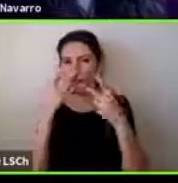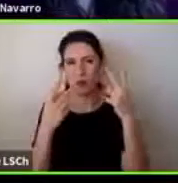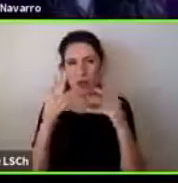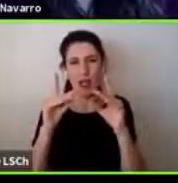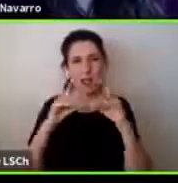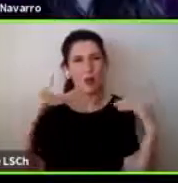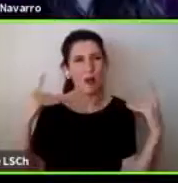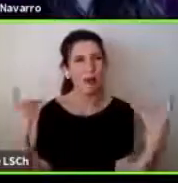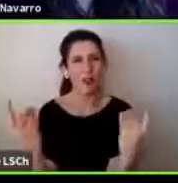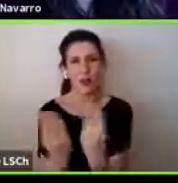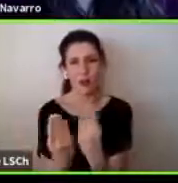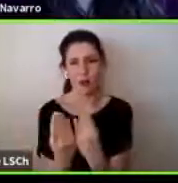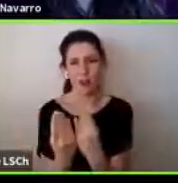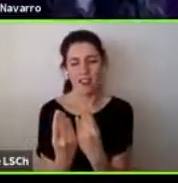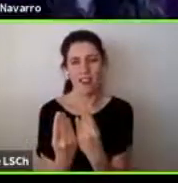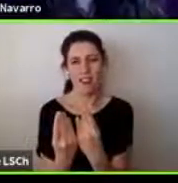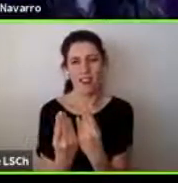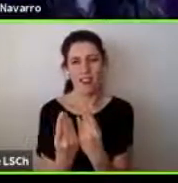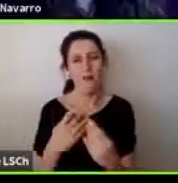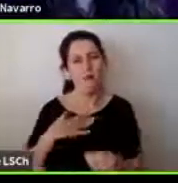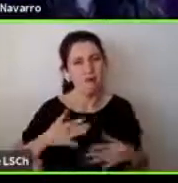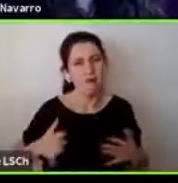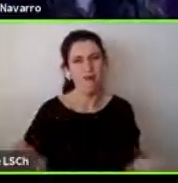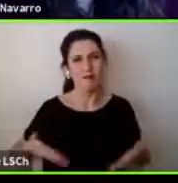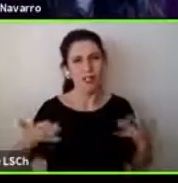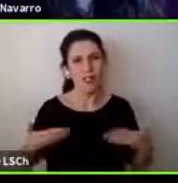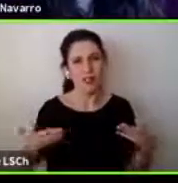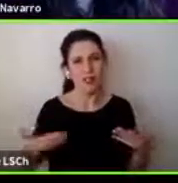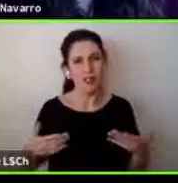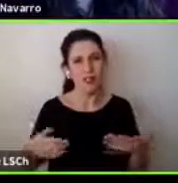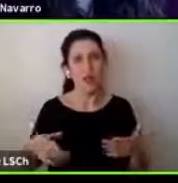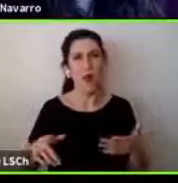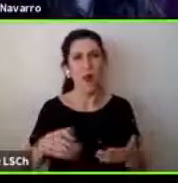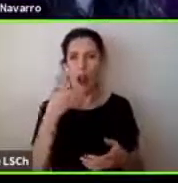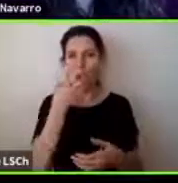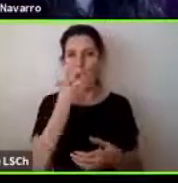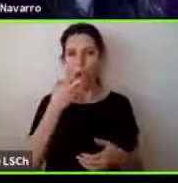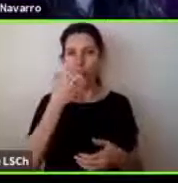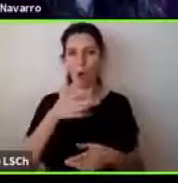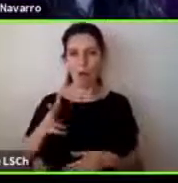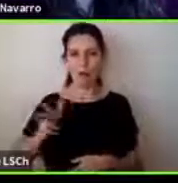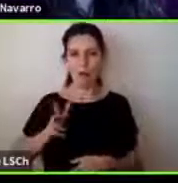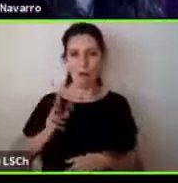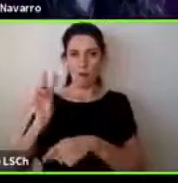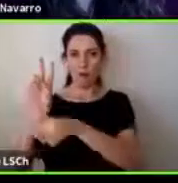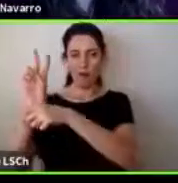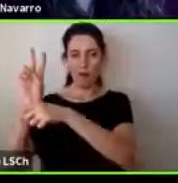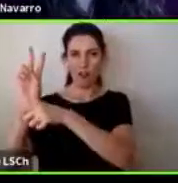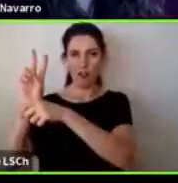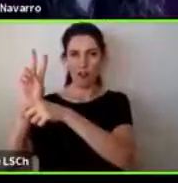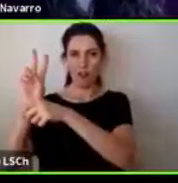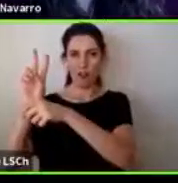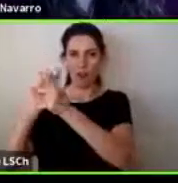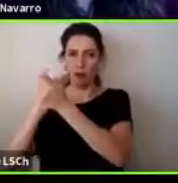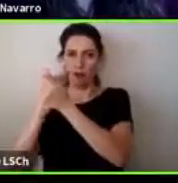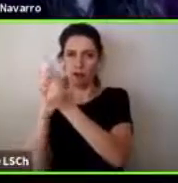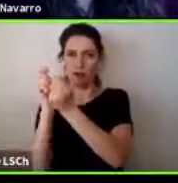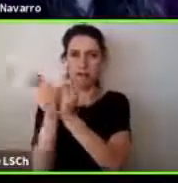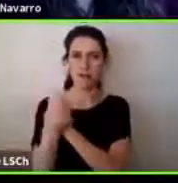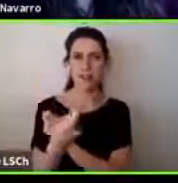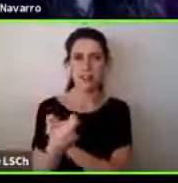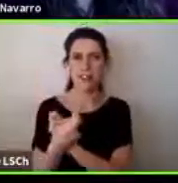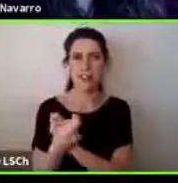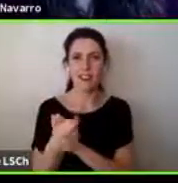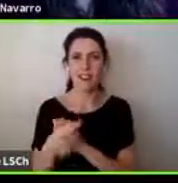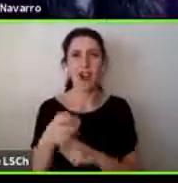me motiva mucho que es como bajar este lenguaje académico a un lenguaje más como universal el